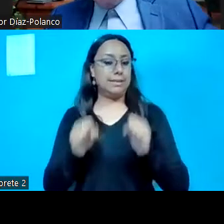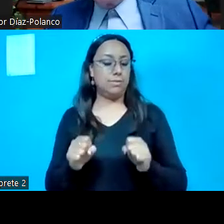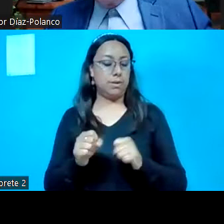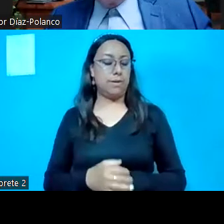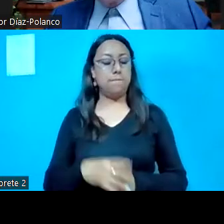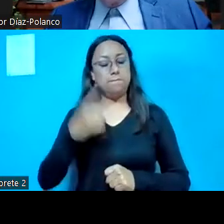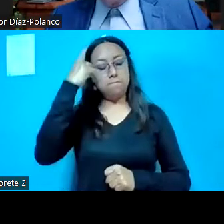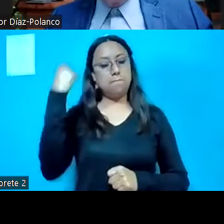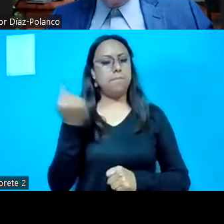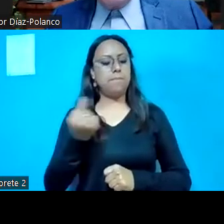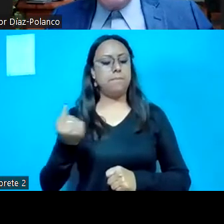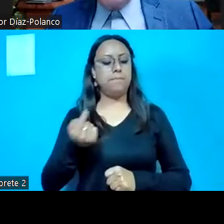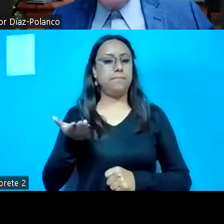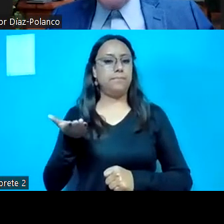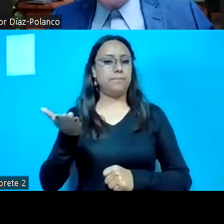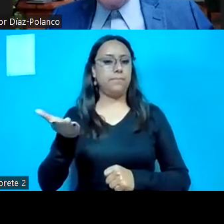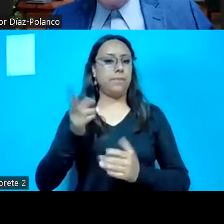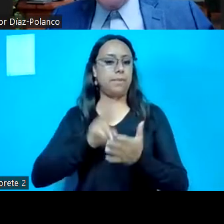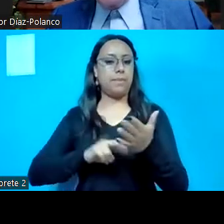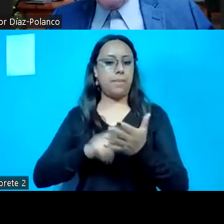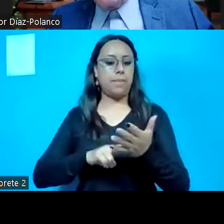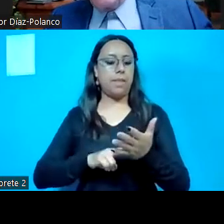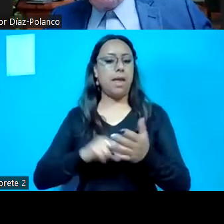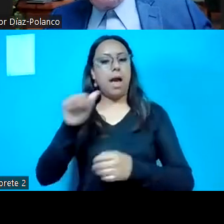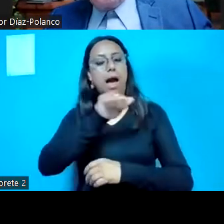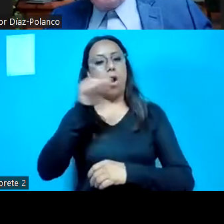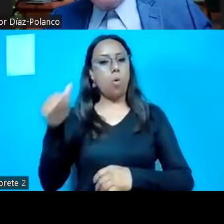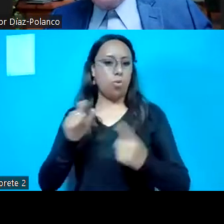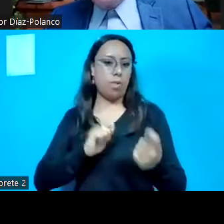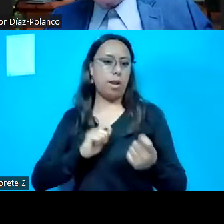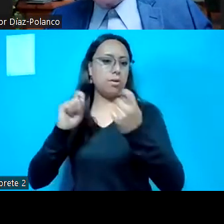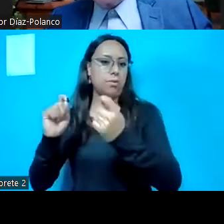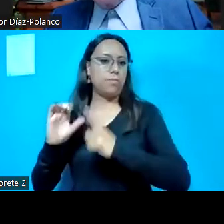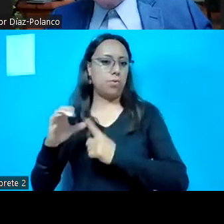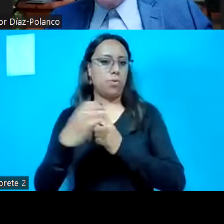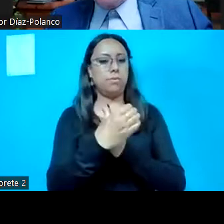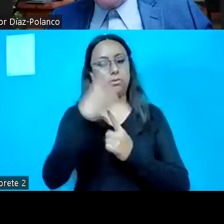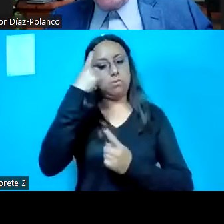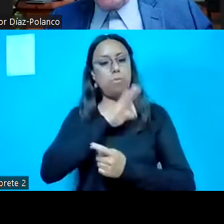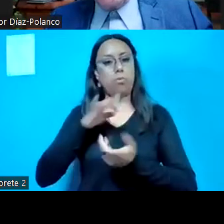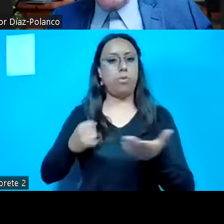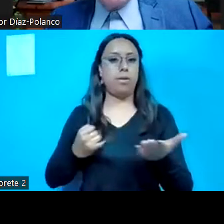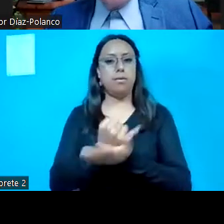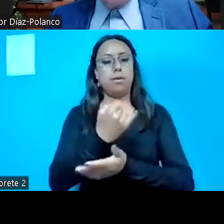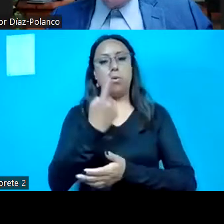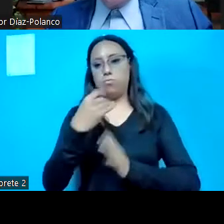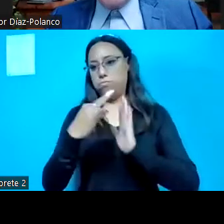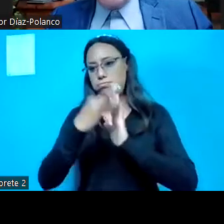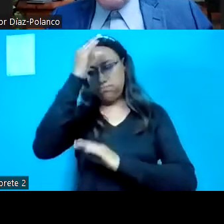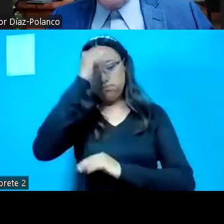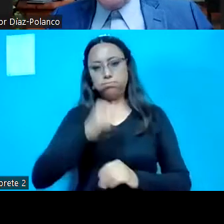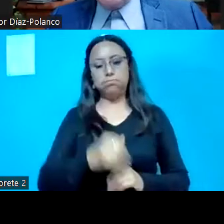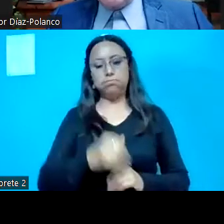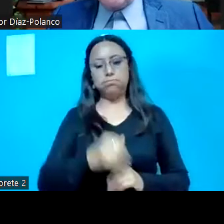cual solicita rectificación de turno para dictaminar un punto de acuerdo. Hay